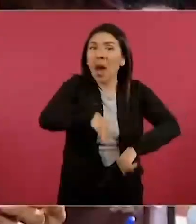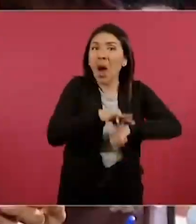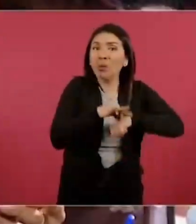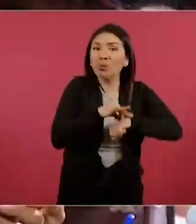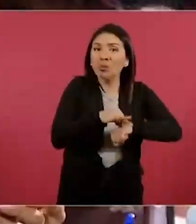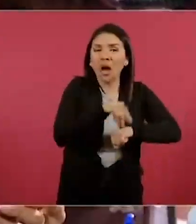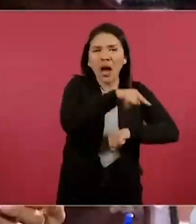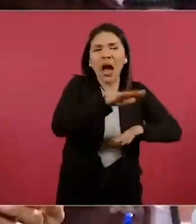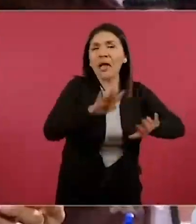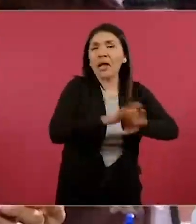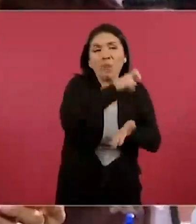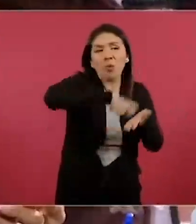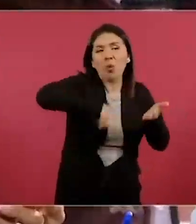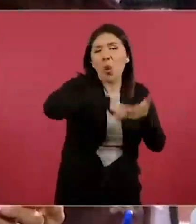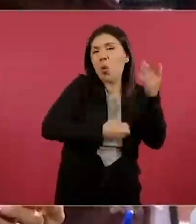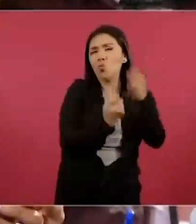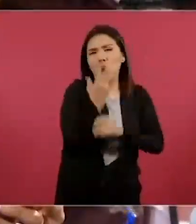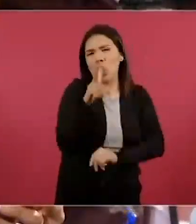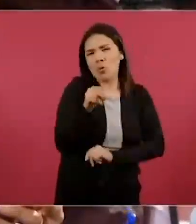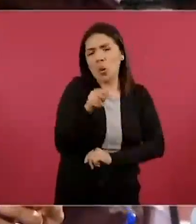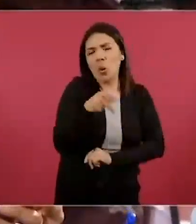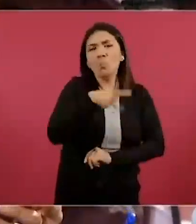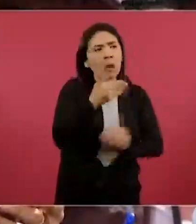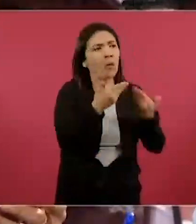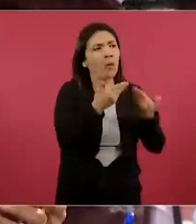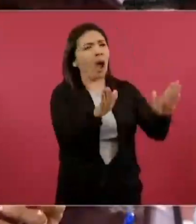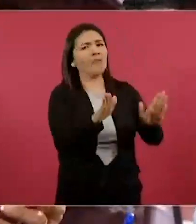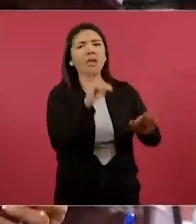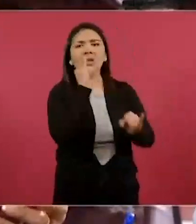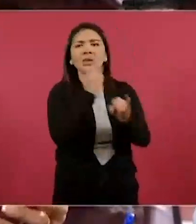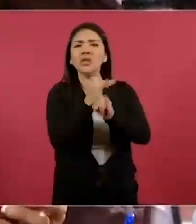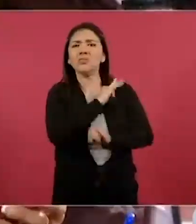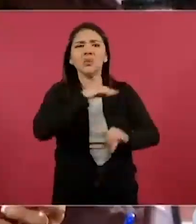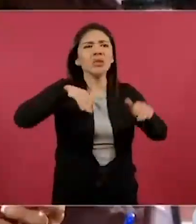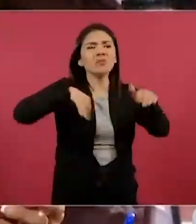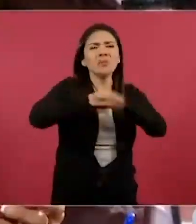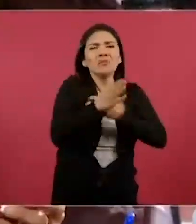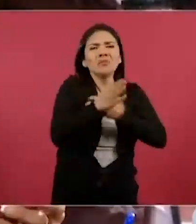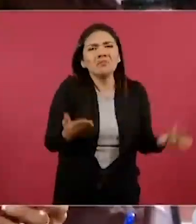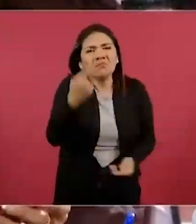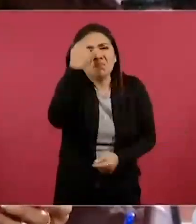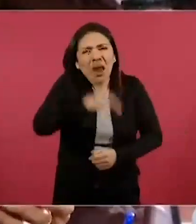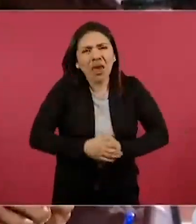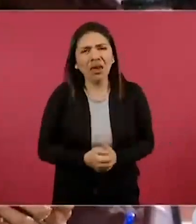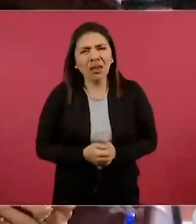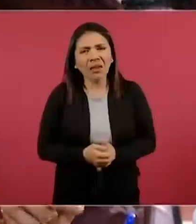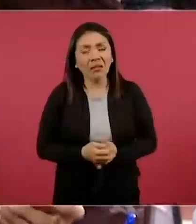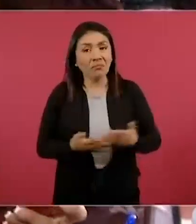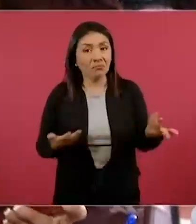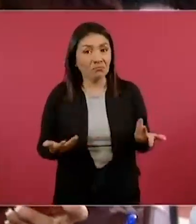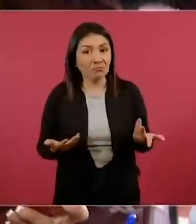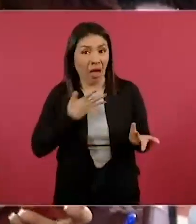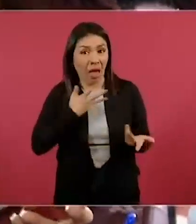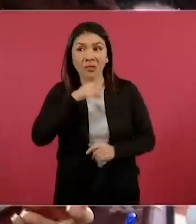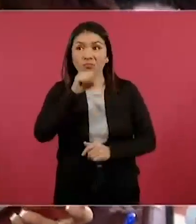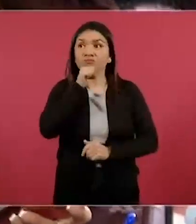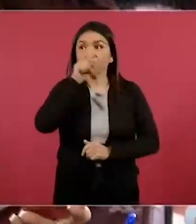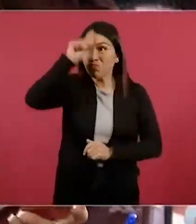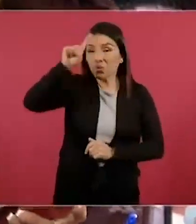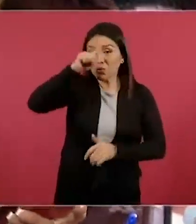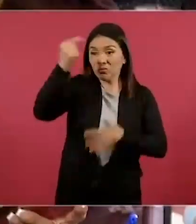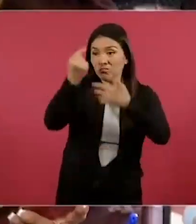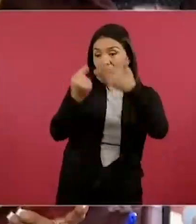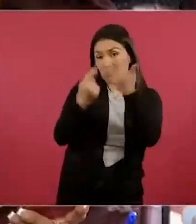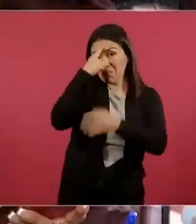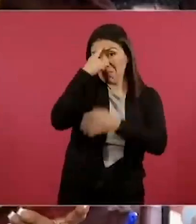desactualizada, abierto a internet sin las medidas recomendadas por las